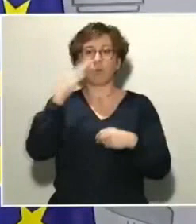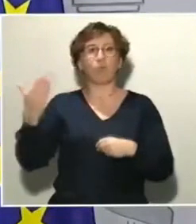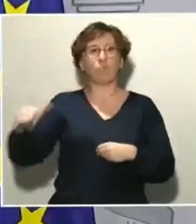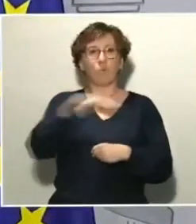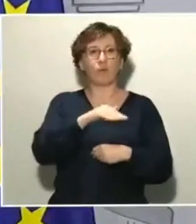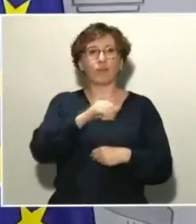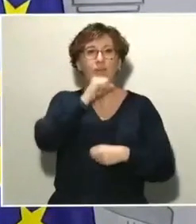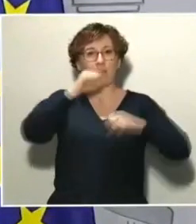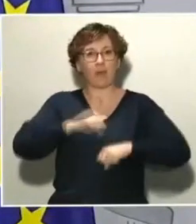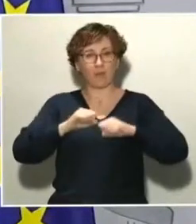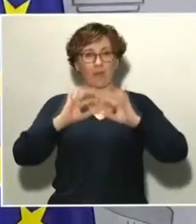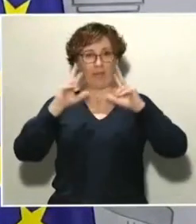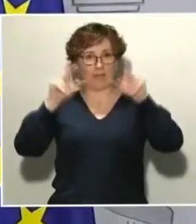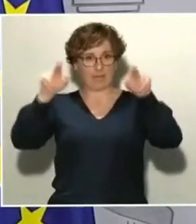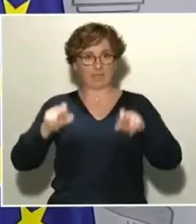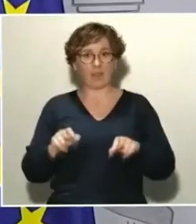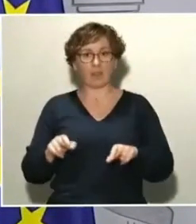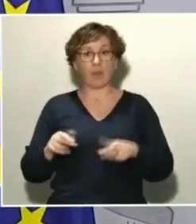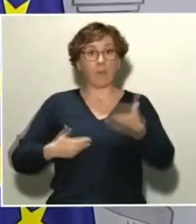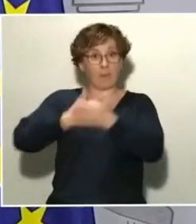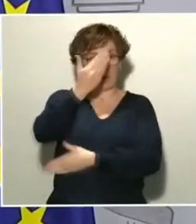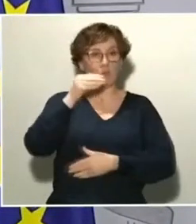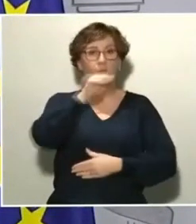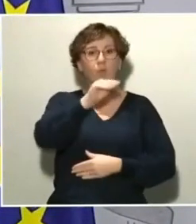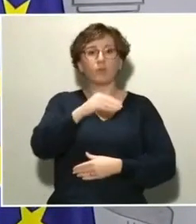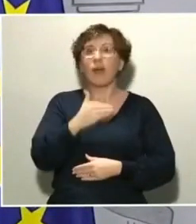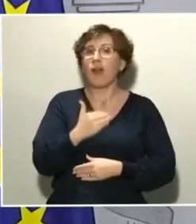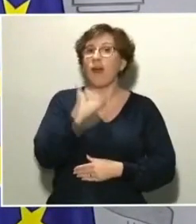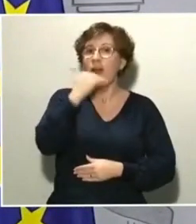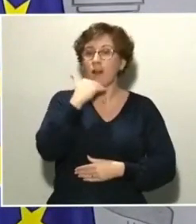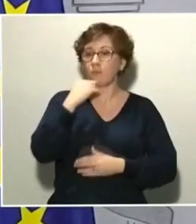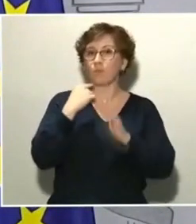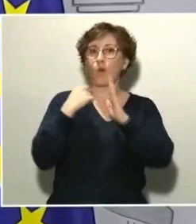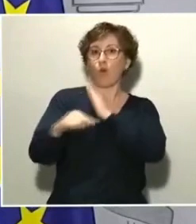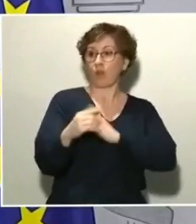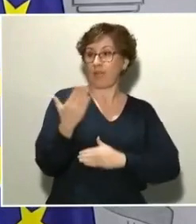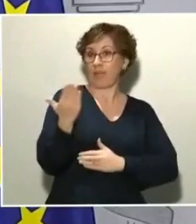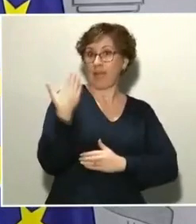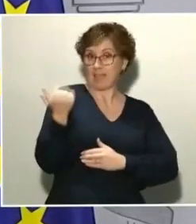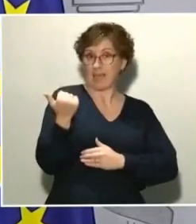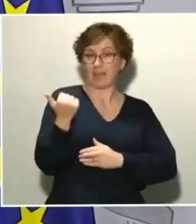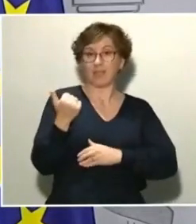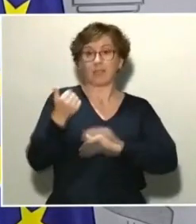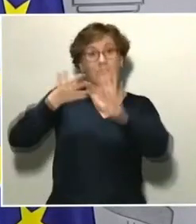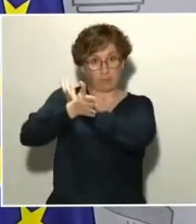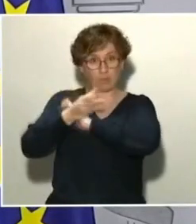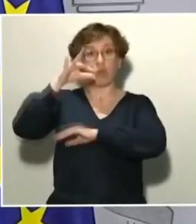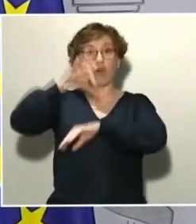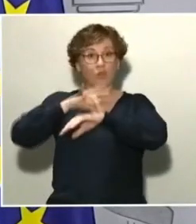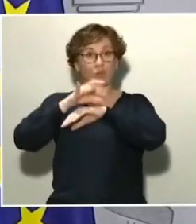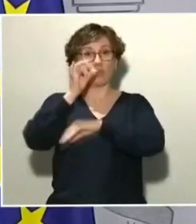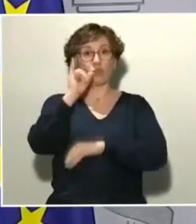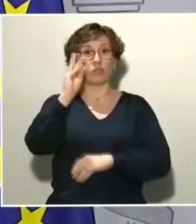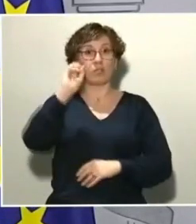¿puede dar algún detalle más de la orden anunciada ayer, anunciada por el doctor Simón, sobre medidas más estrictas, un plan más